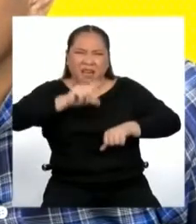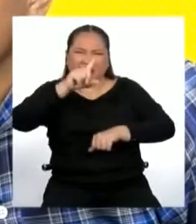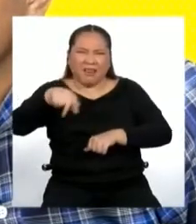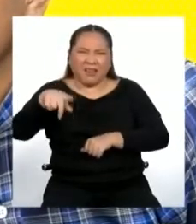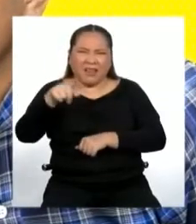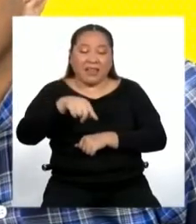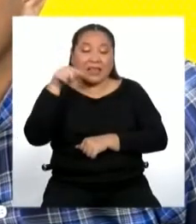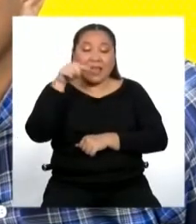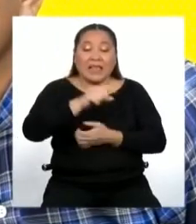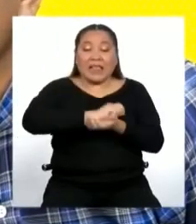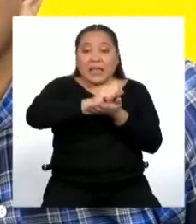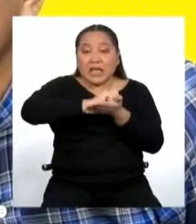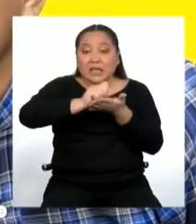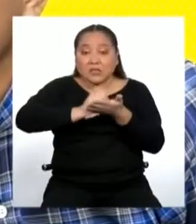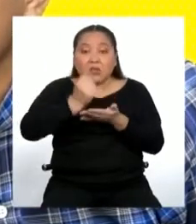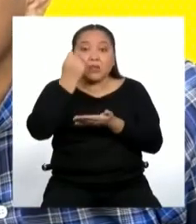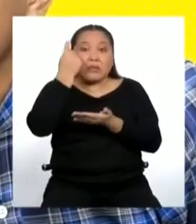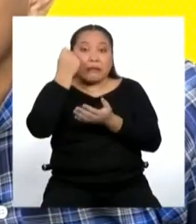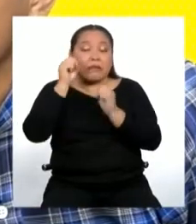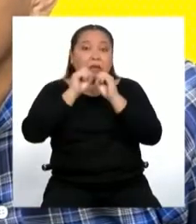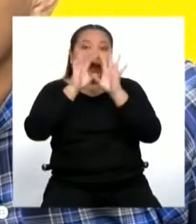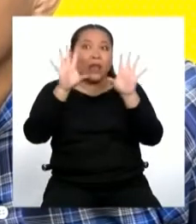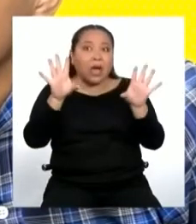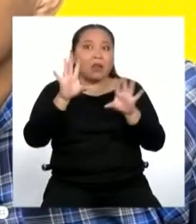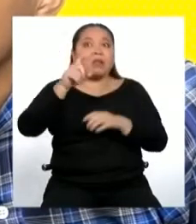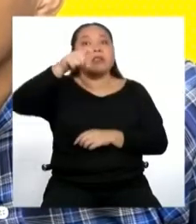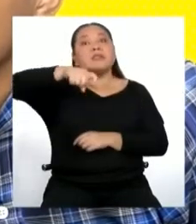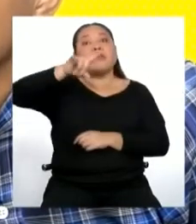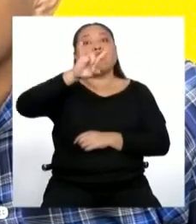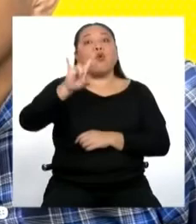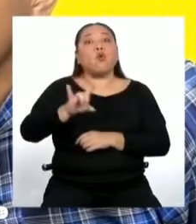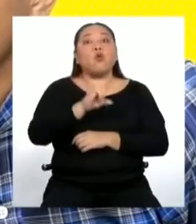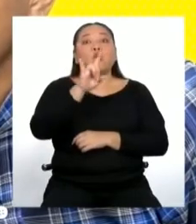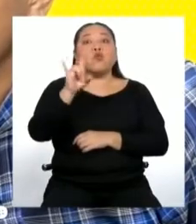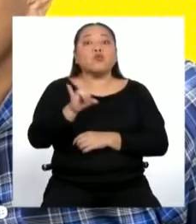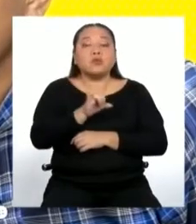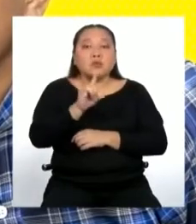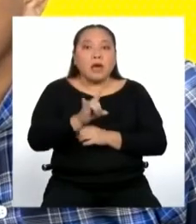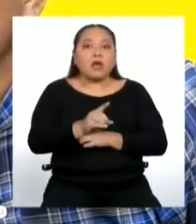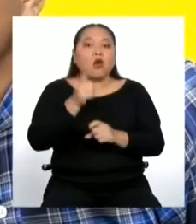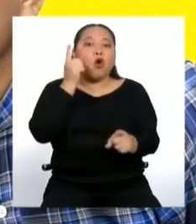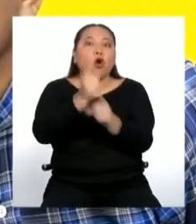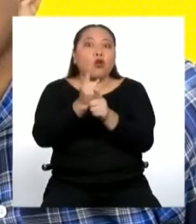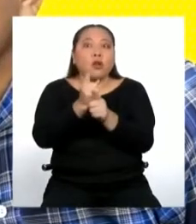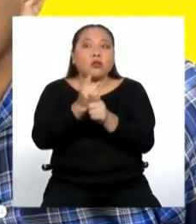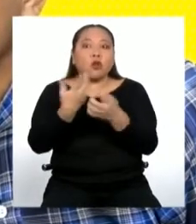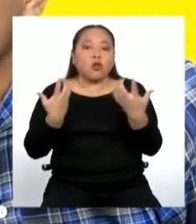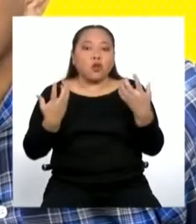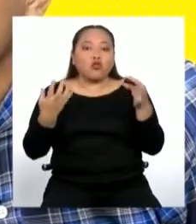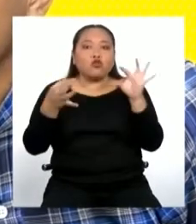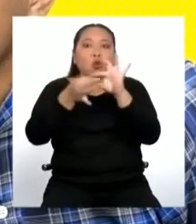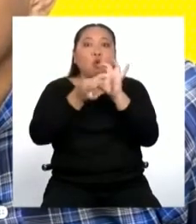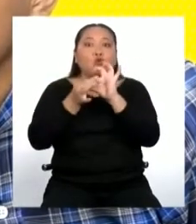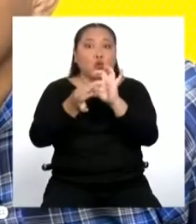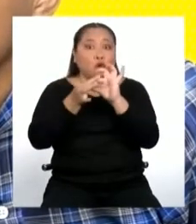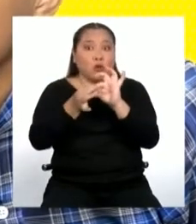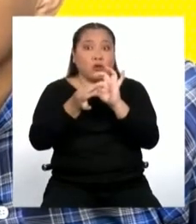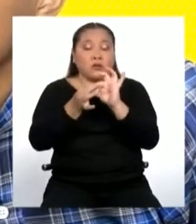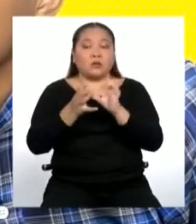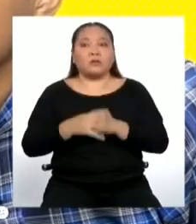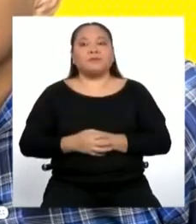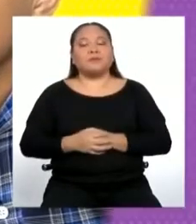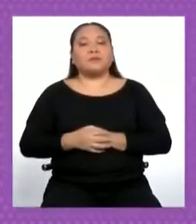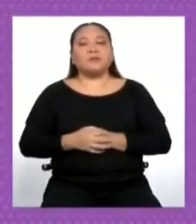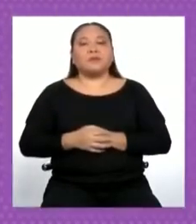entender con facilidad. Por ello, debemos usar correctamente los conectores. Y no solo eso, también